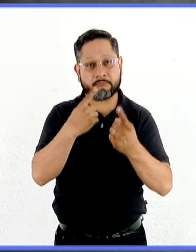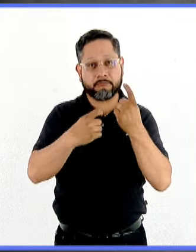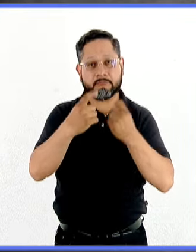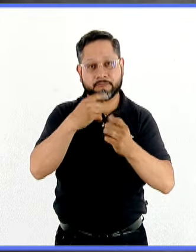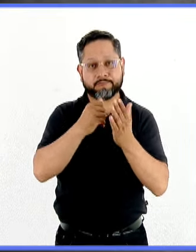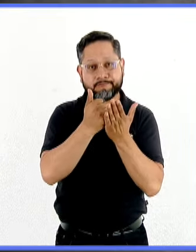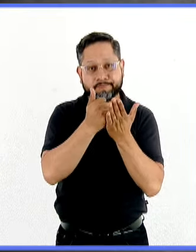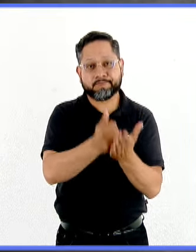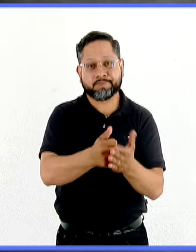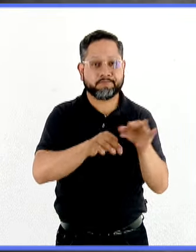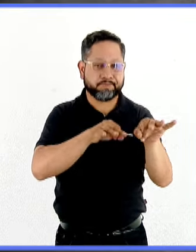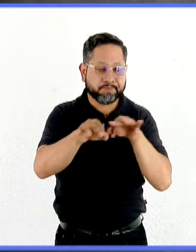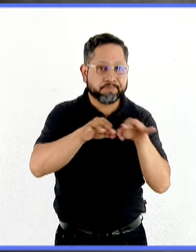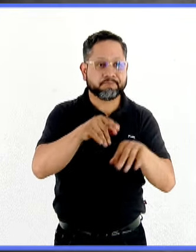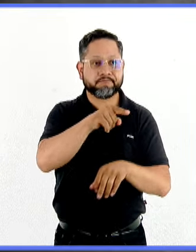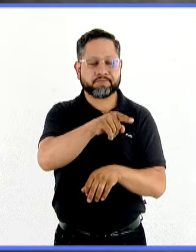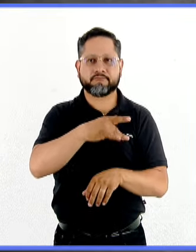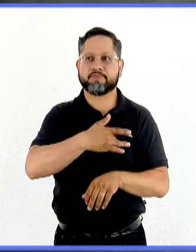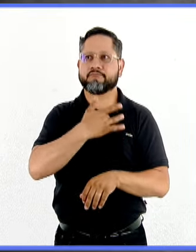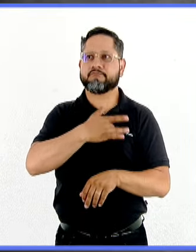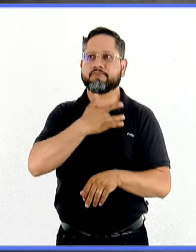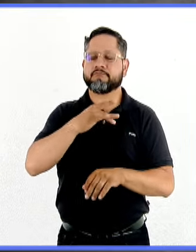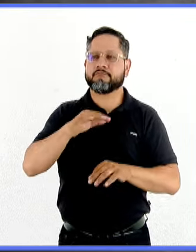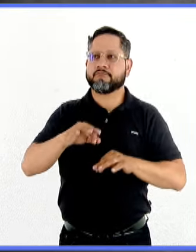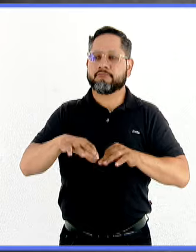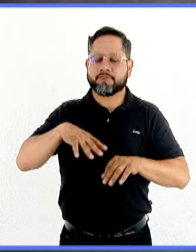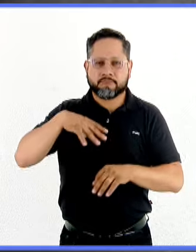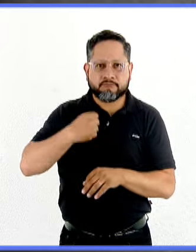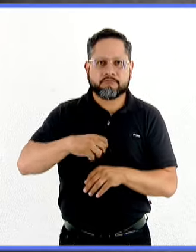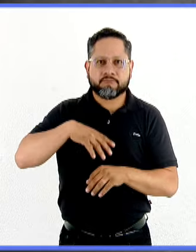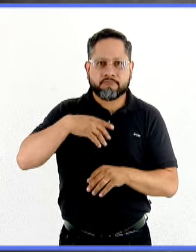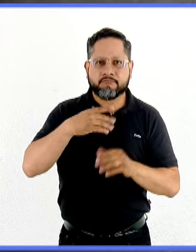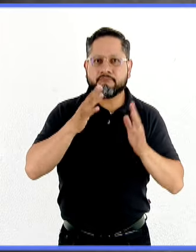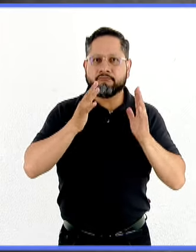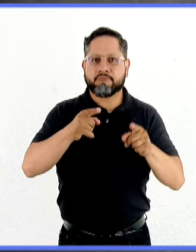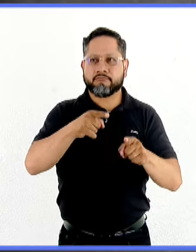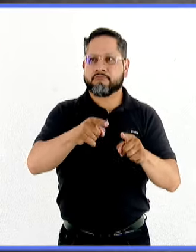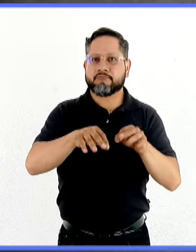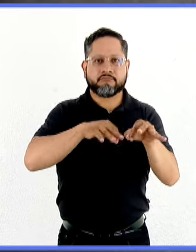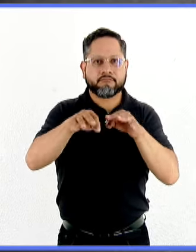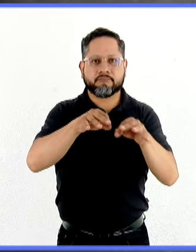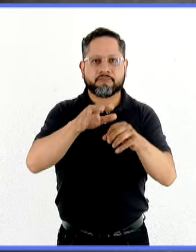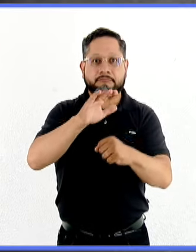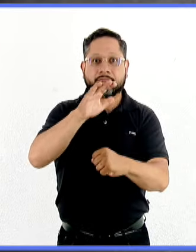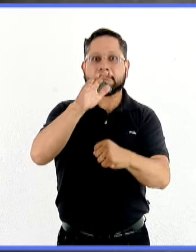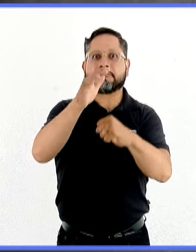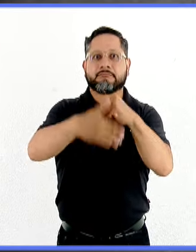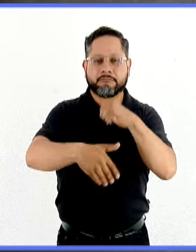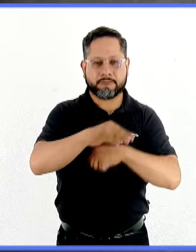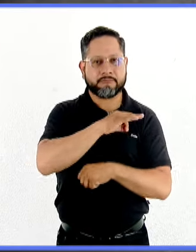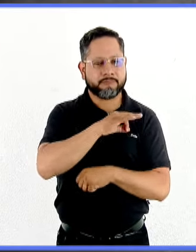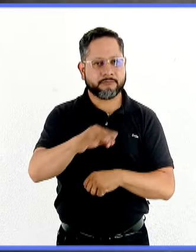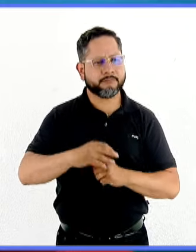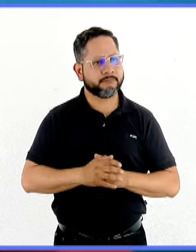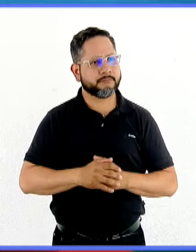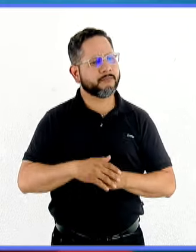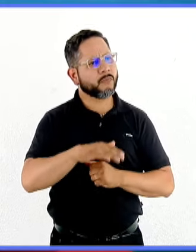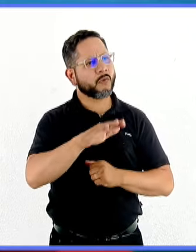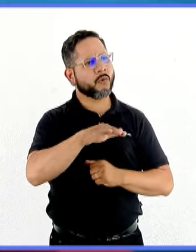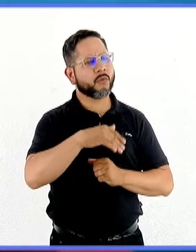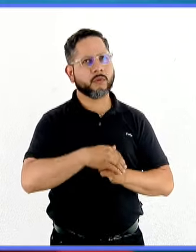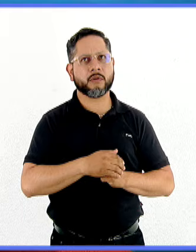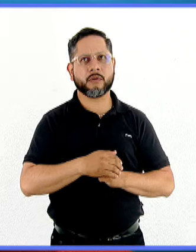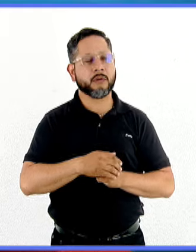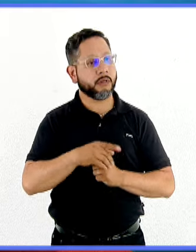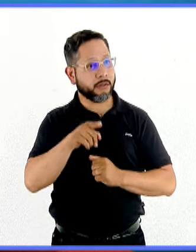del trabajo para ciertas pautas que generan el hecho de que los sujetos puedan concluir una actividad. Entonces, se observan esto. Oye, y es común también